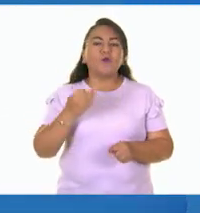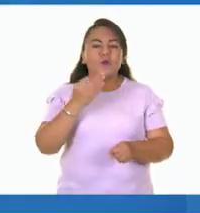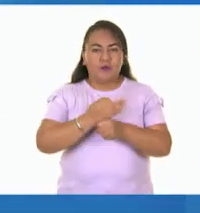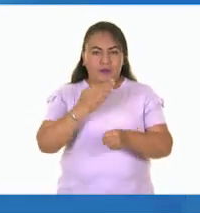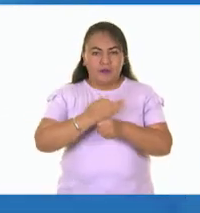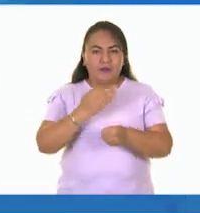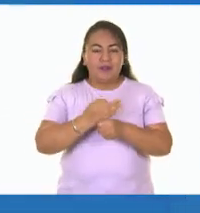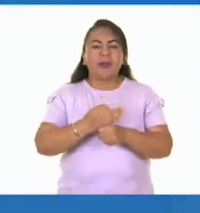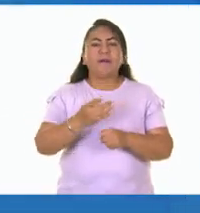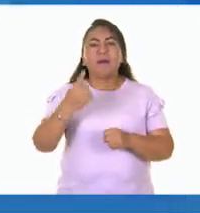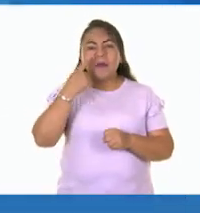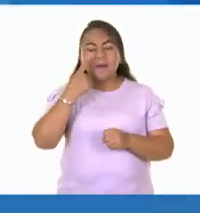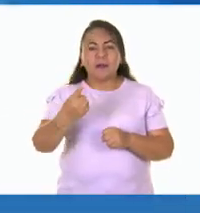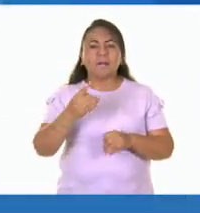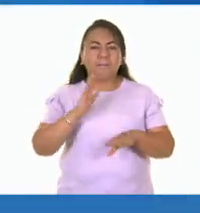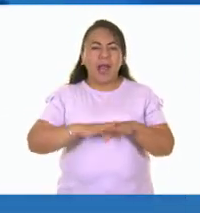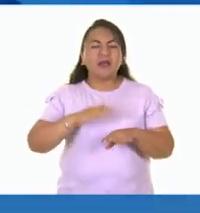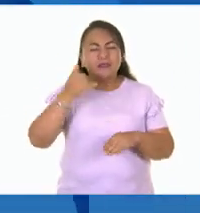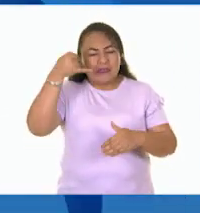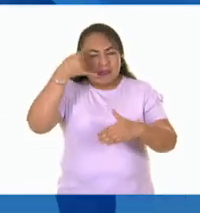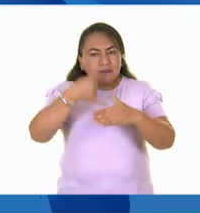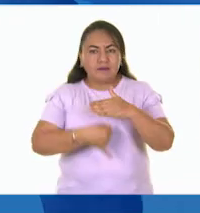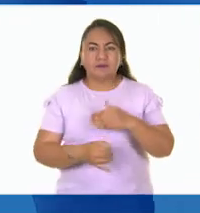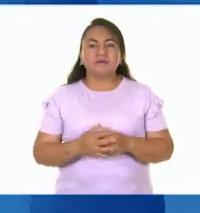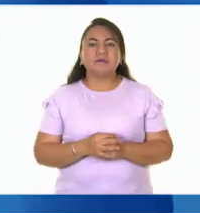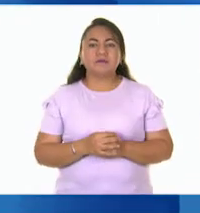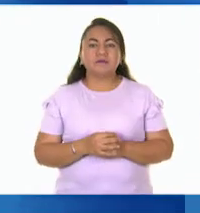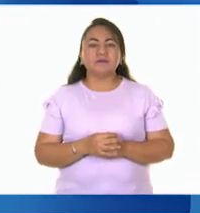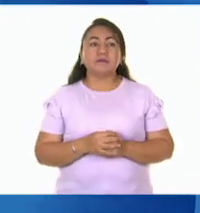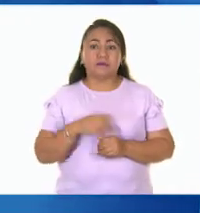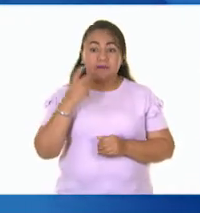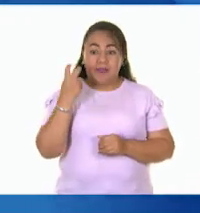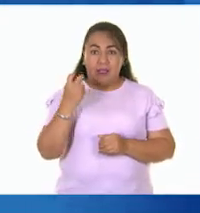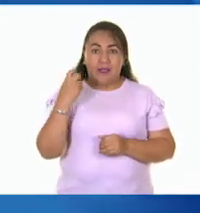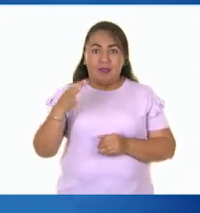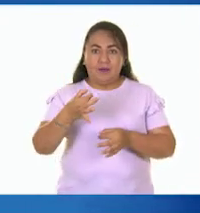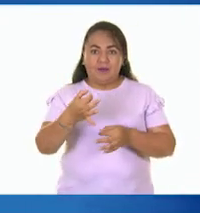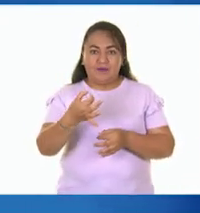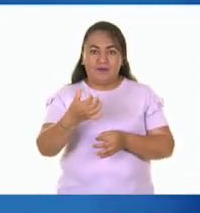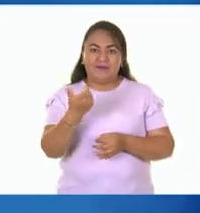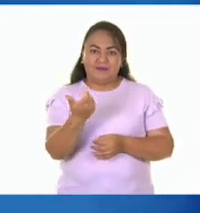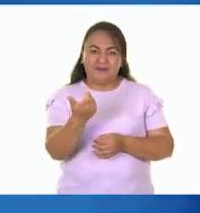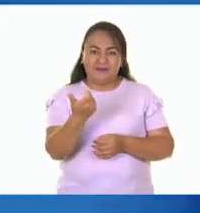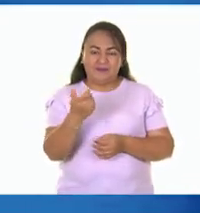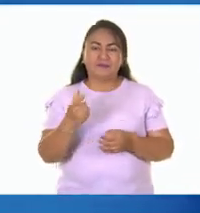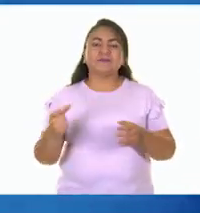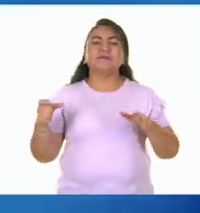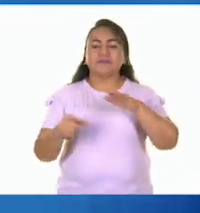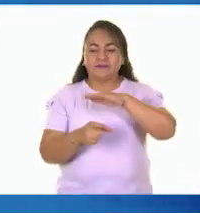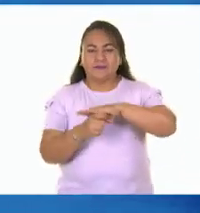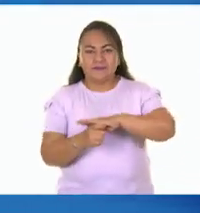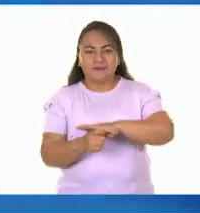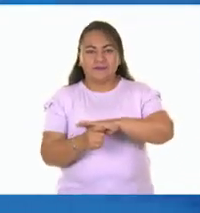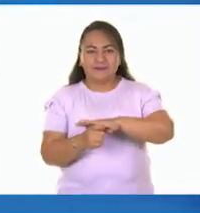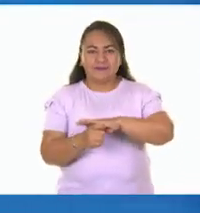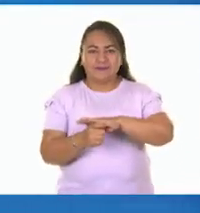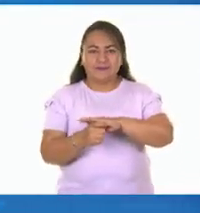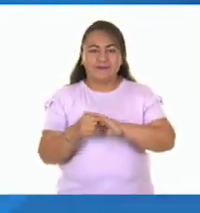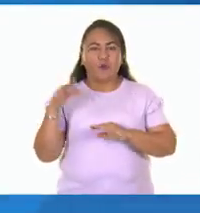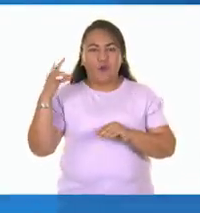a ver más detenidamente. Para hacer frotage con monedas vamos a utilizar nuestros colores de madera.